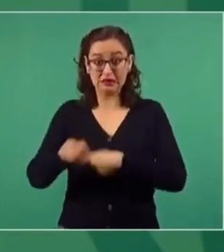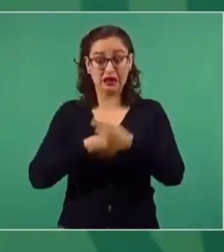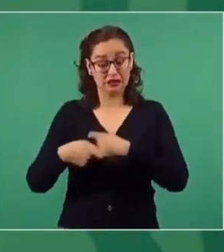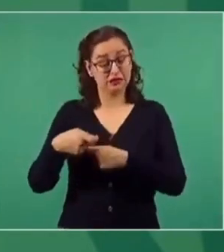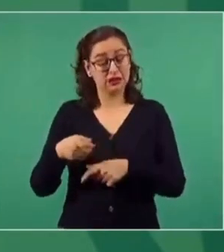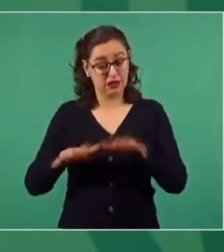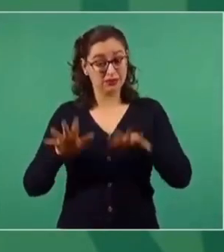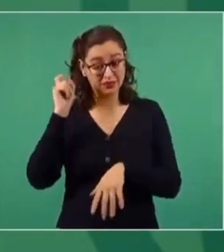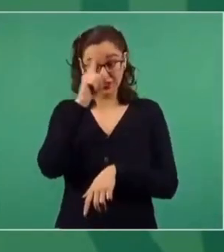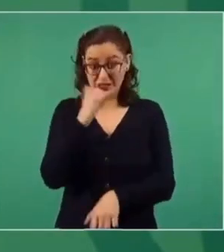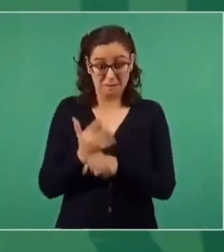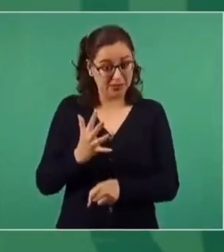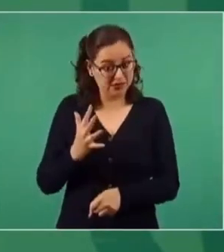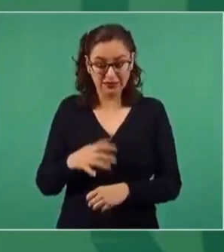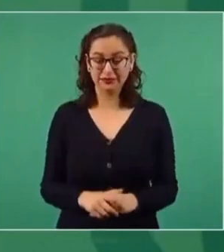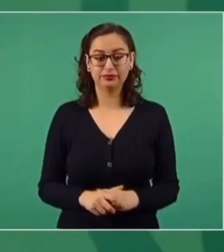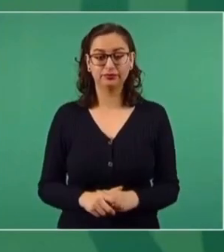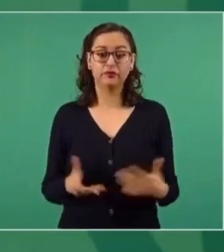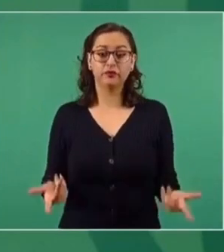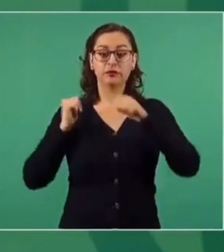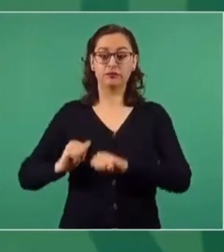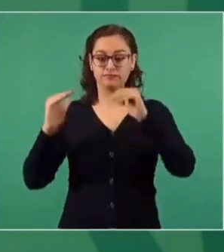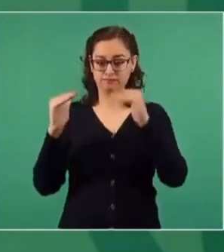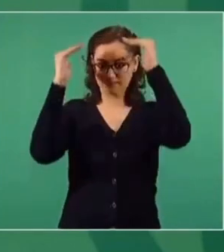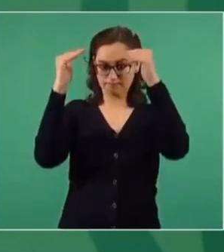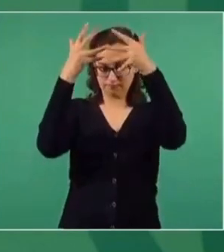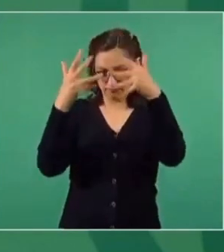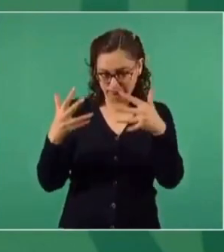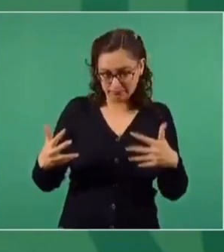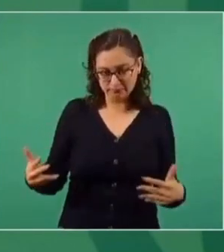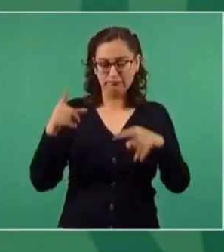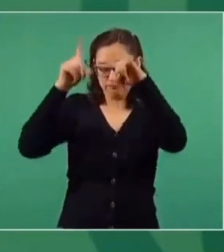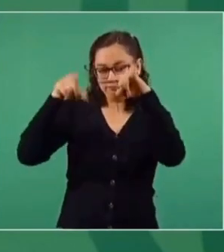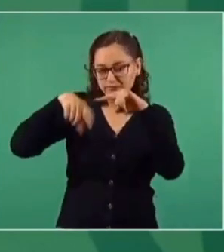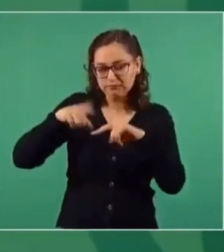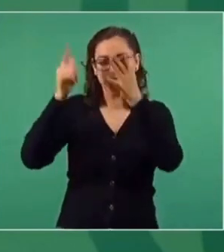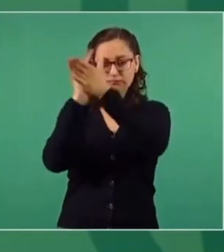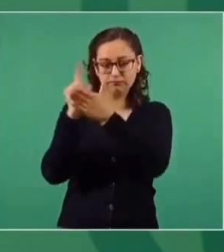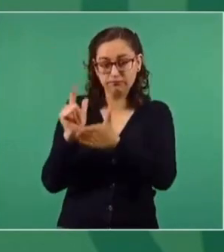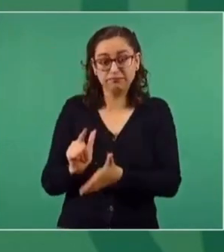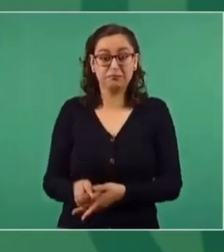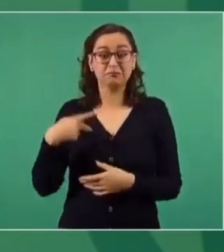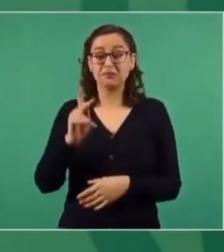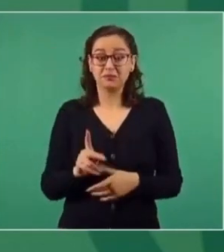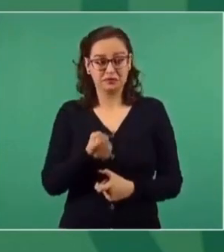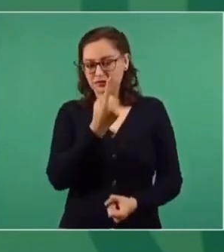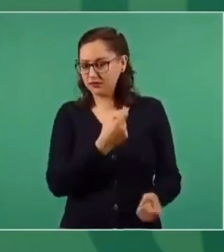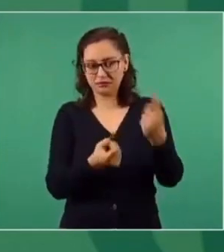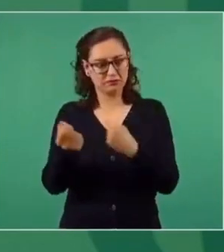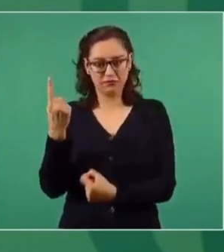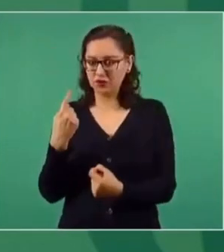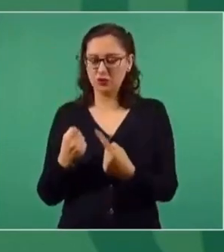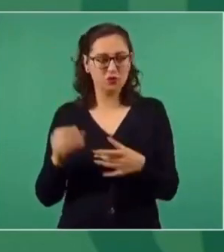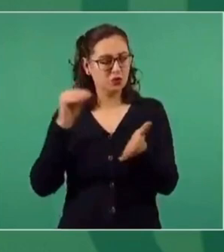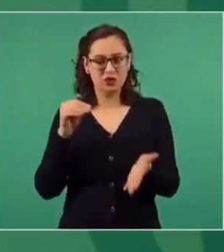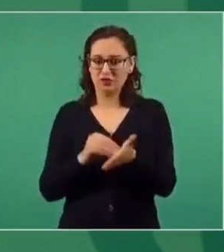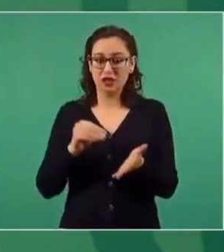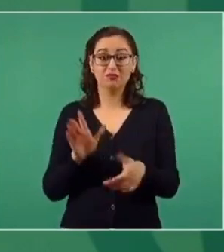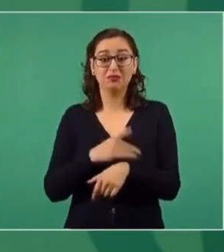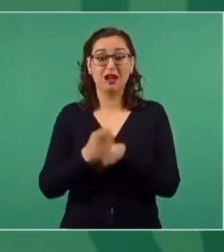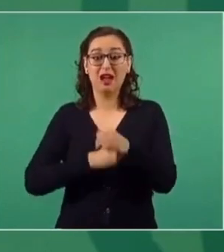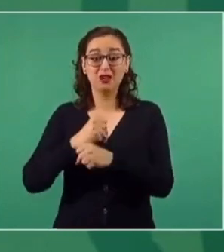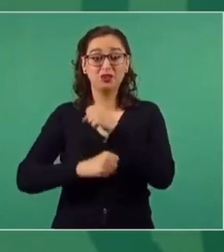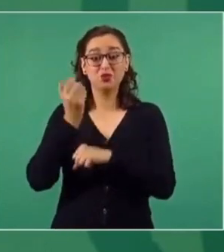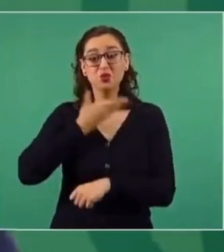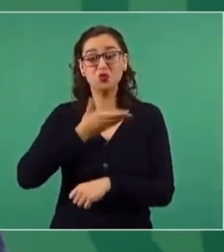Estamos limpiando de arriba para abajo, pero hay herencias y en efecto eso que dices existe